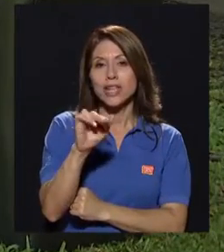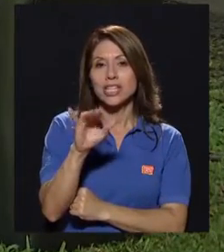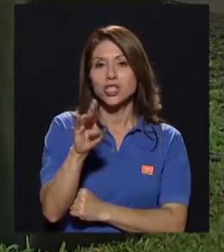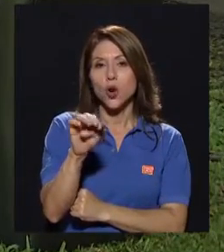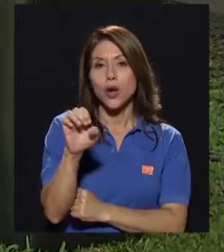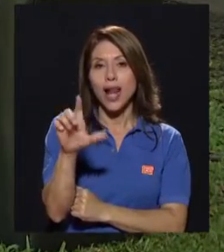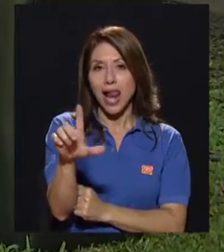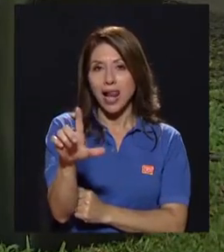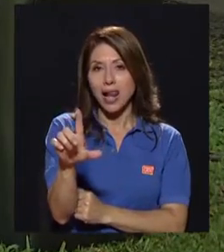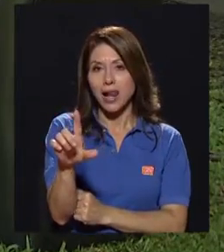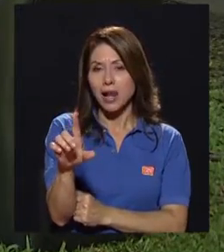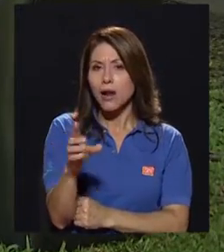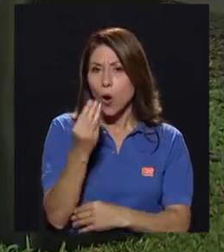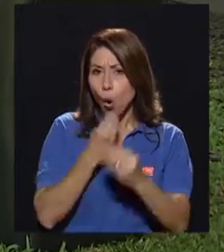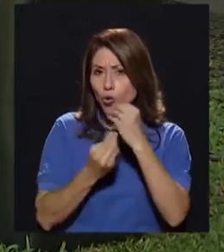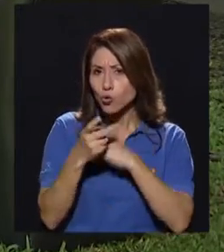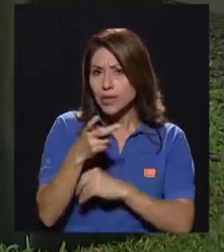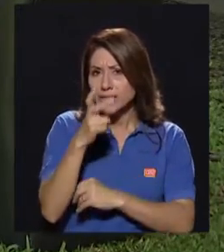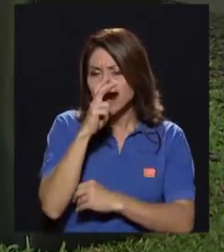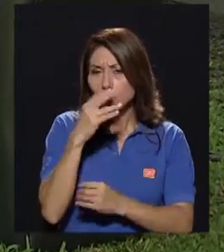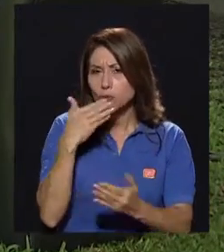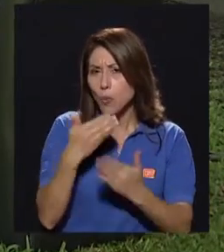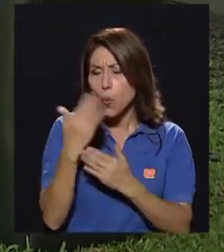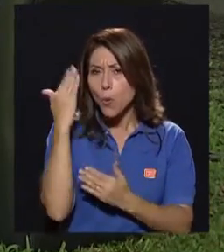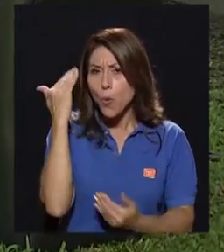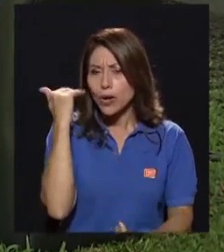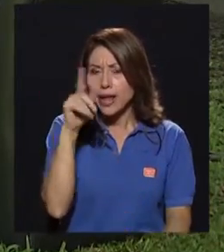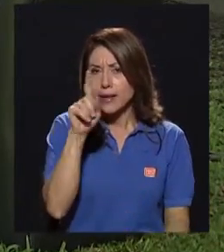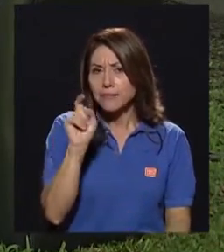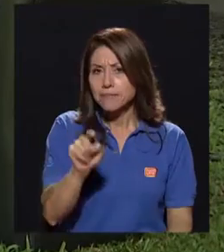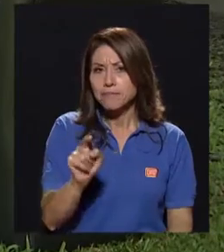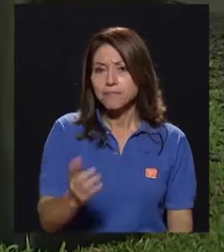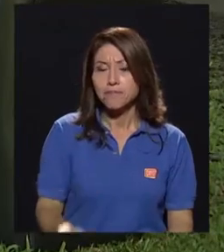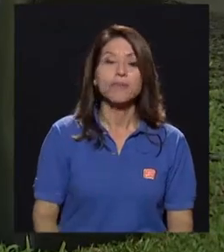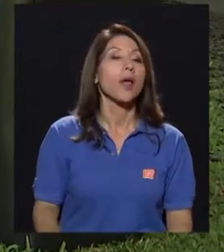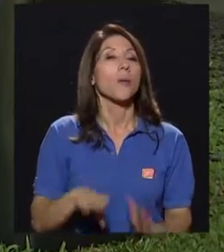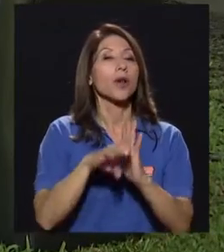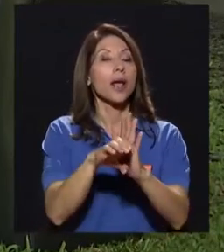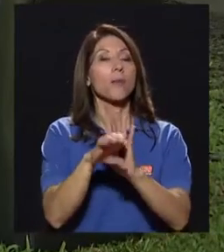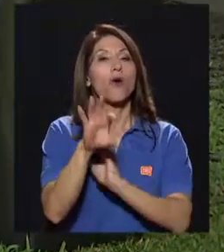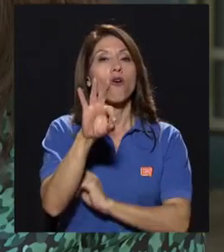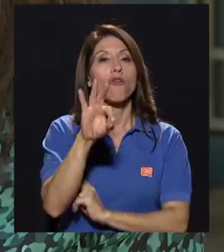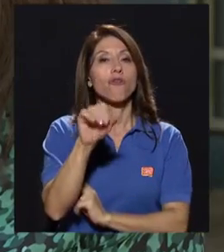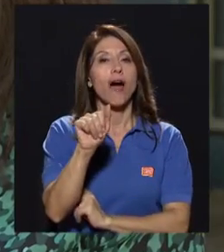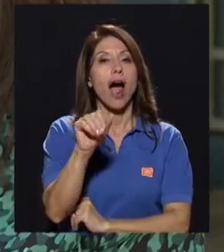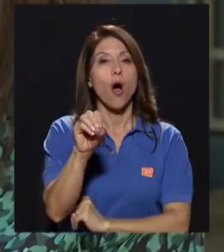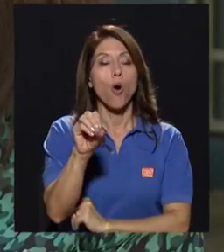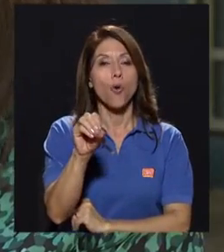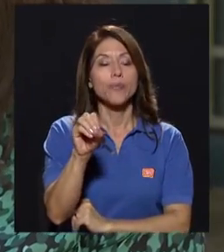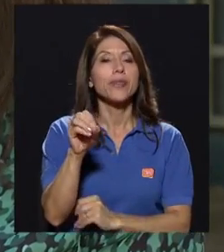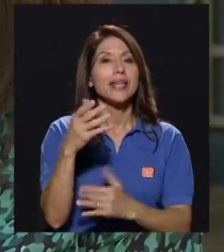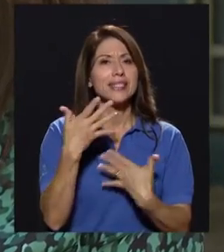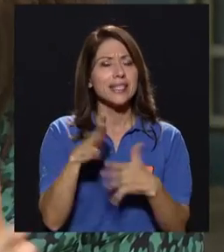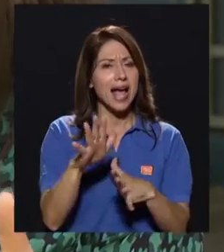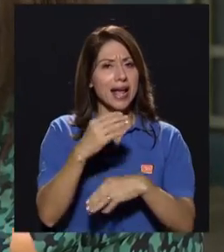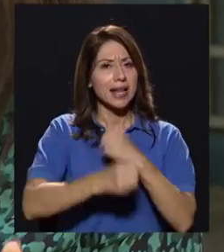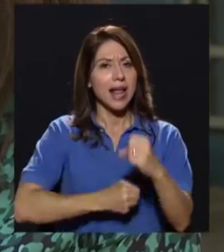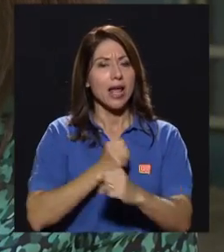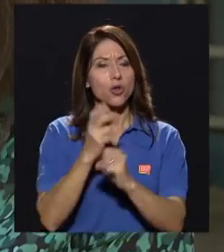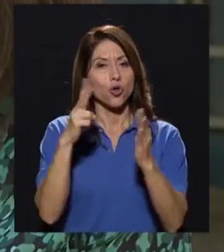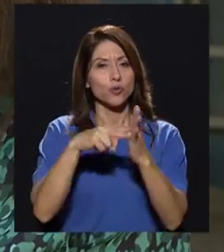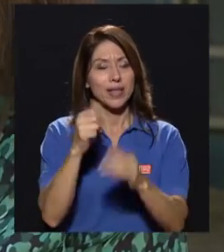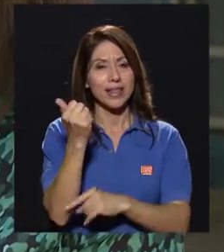conveniente consumir insectos? La FAO, por ejemplo, ha hecho un reporte en el